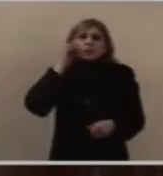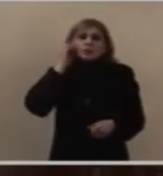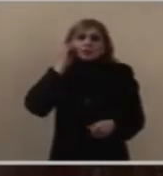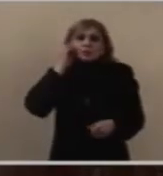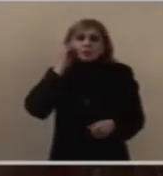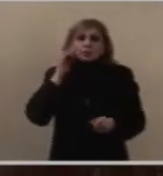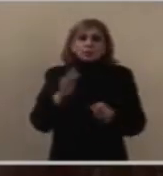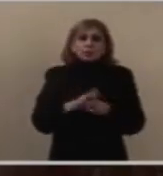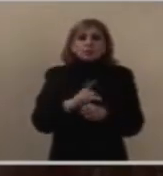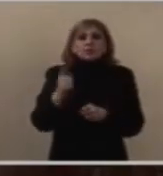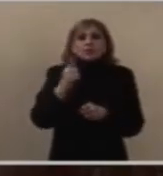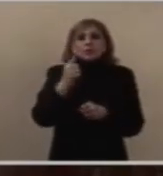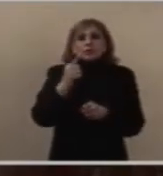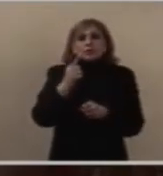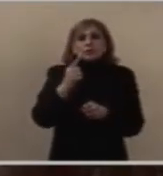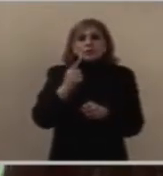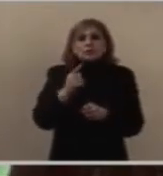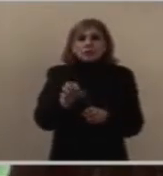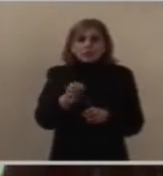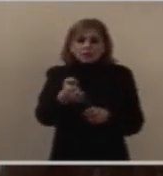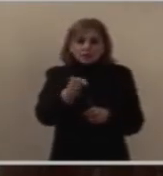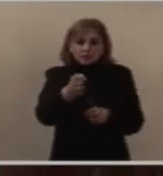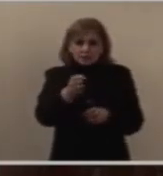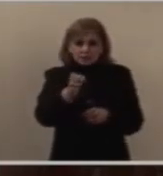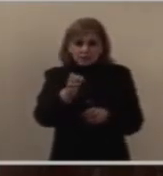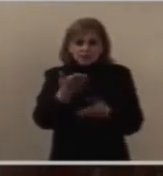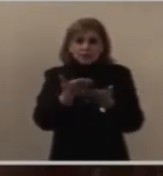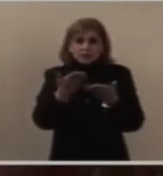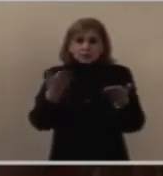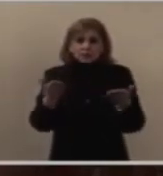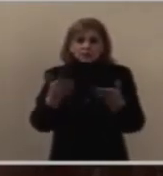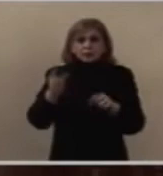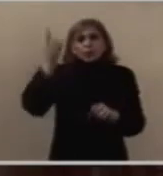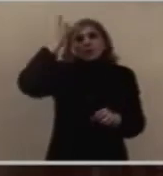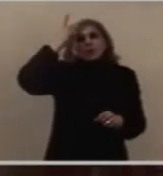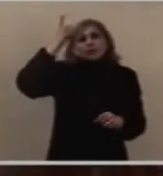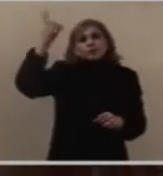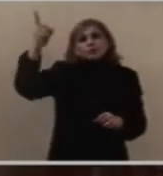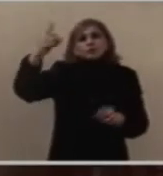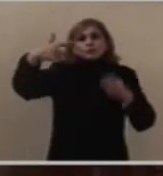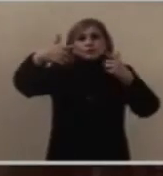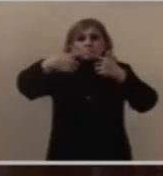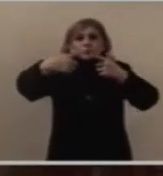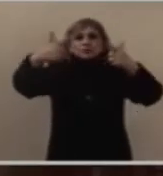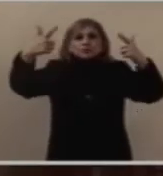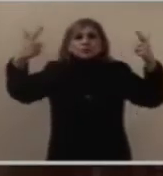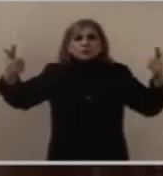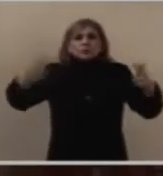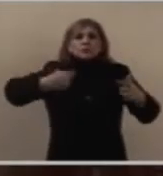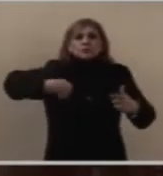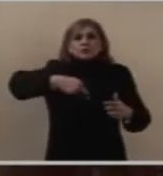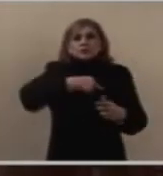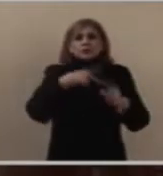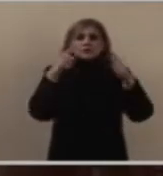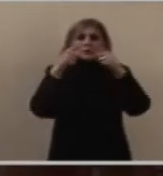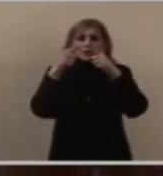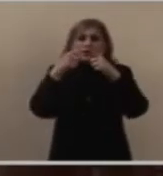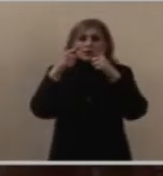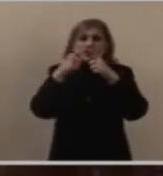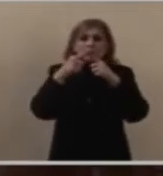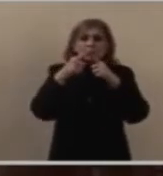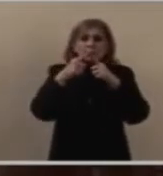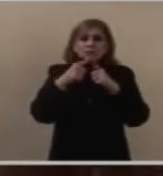porque durante este mes de enero, Dios ha sido muy grande con nuestra Iglesia diosesana.